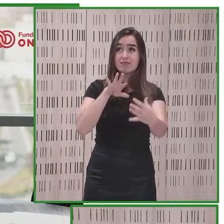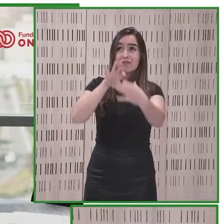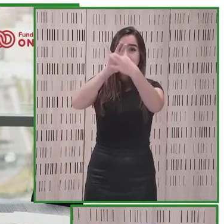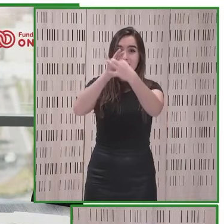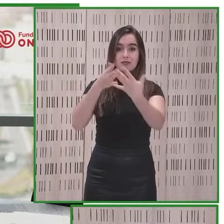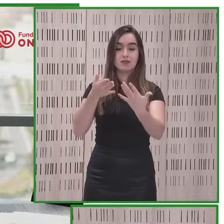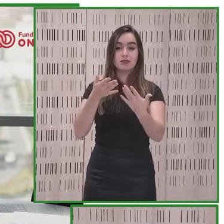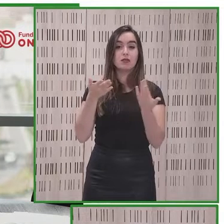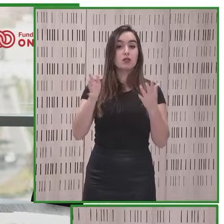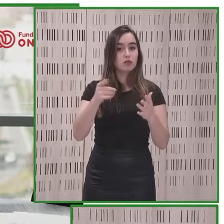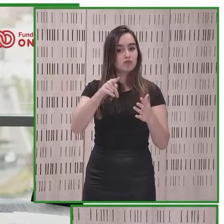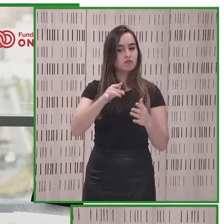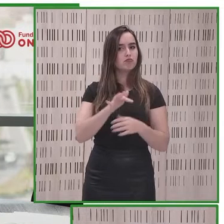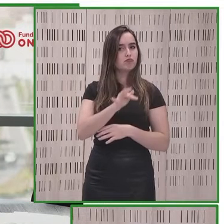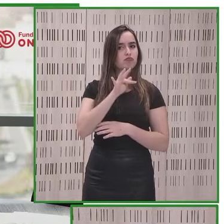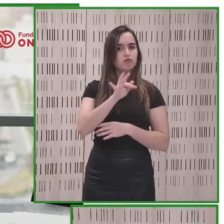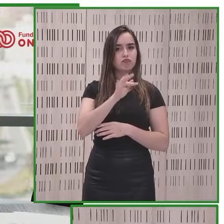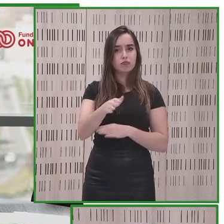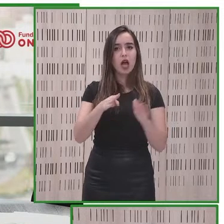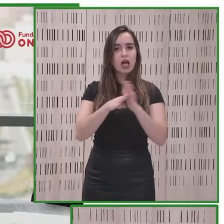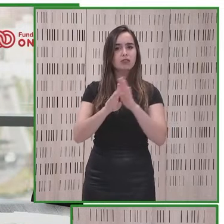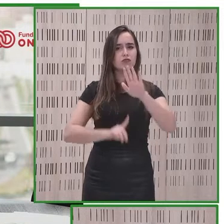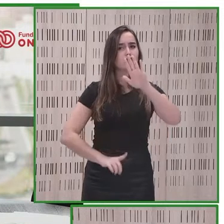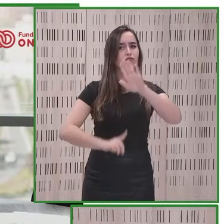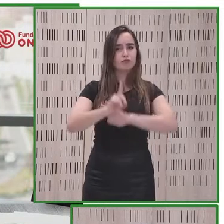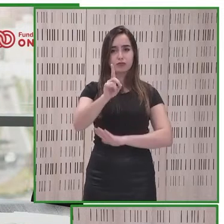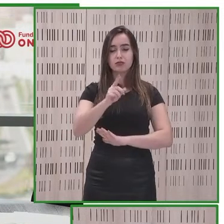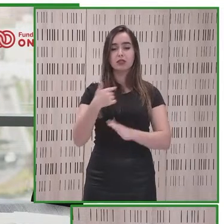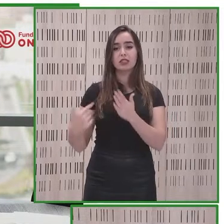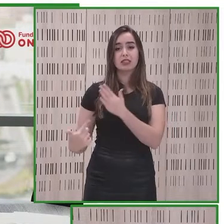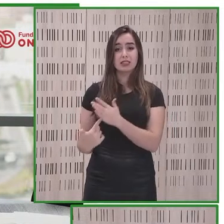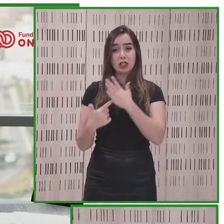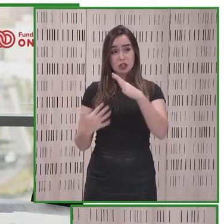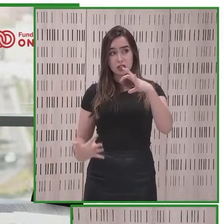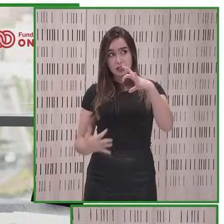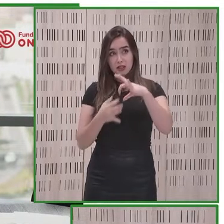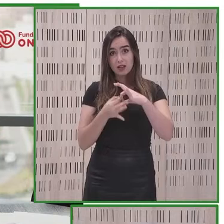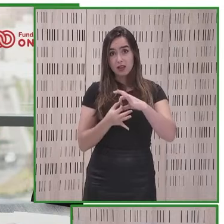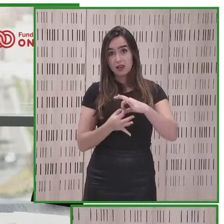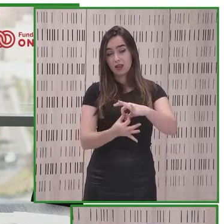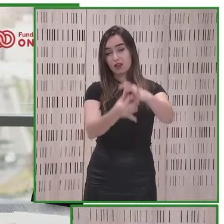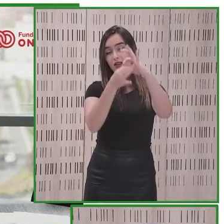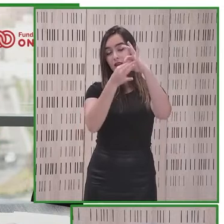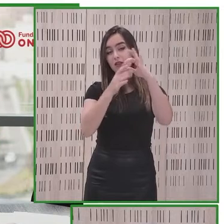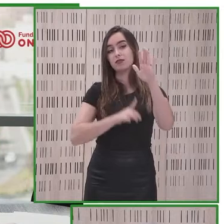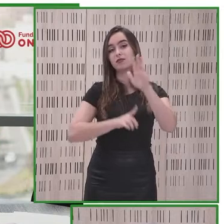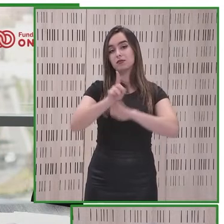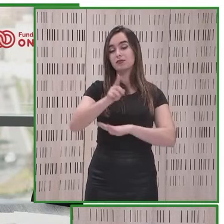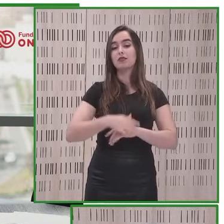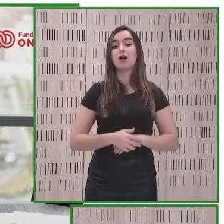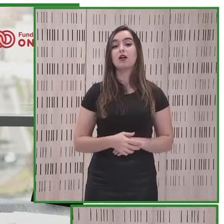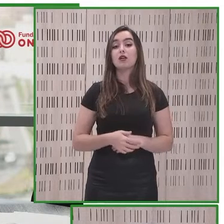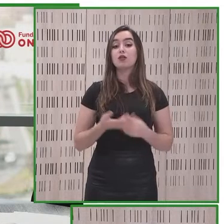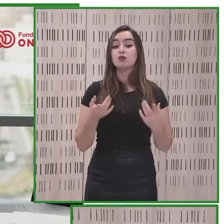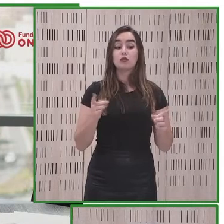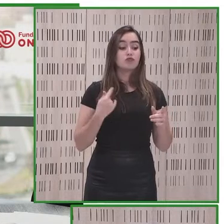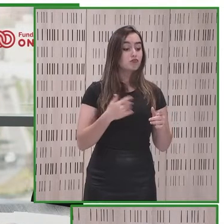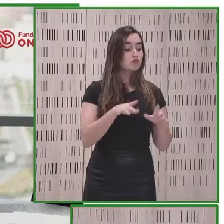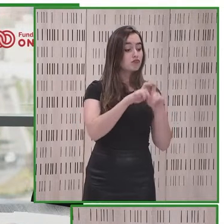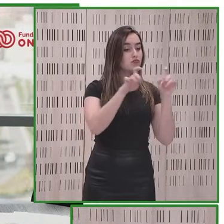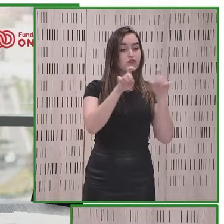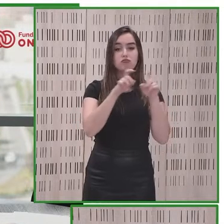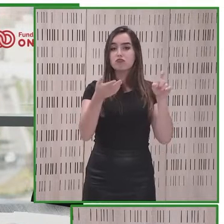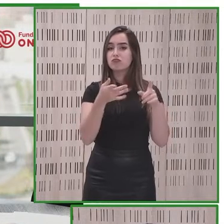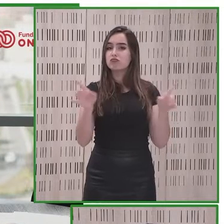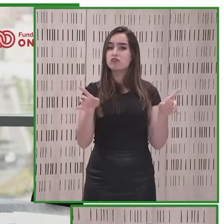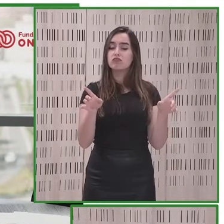muy positivo en la accesibilidad a la tecnología a nivel mundial, porque cualquier compañía fabrique, donde fabrique, ya